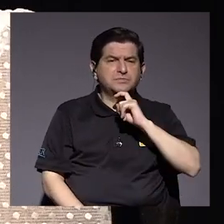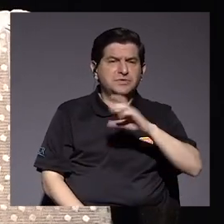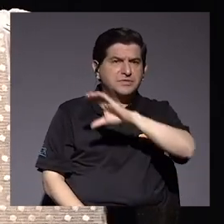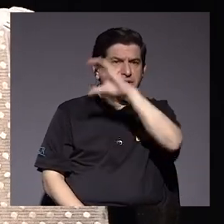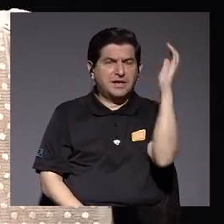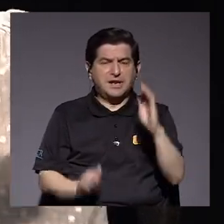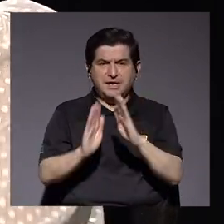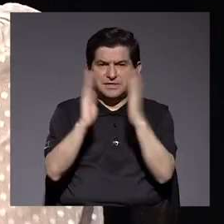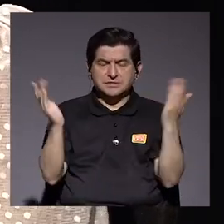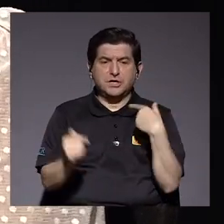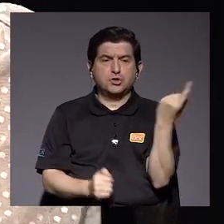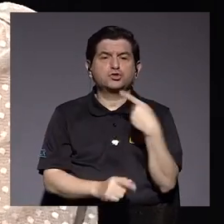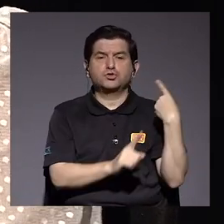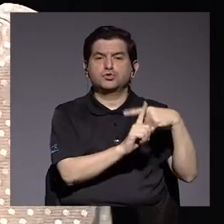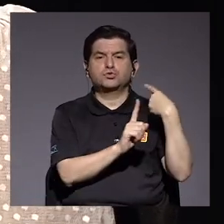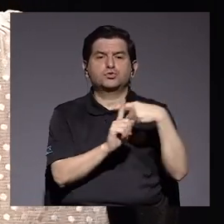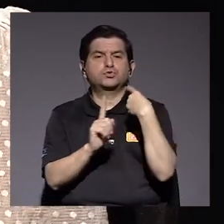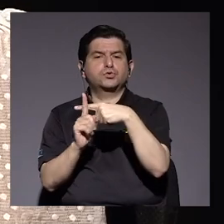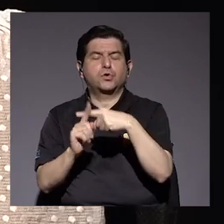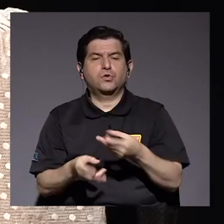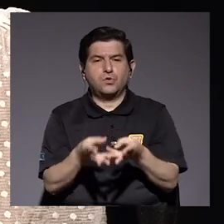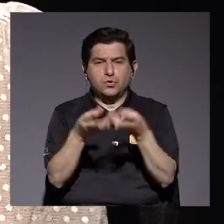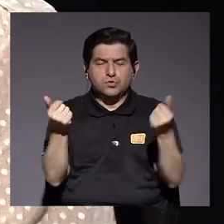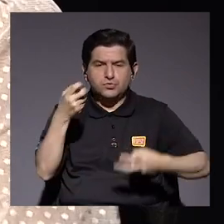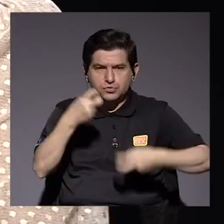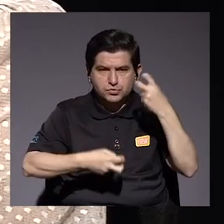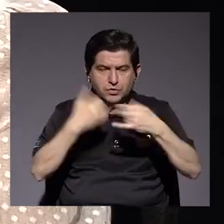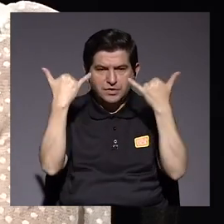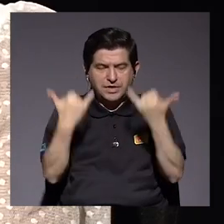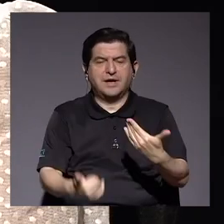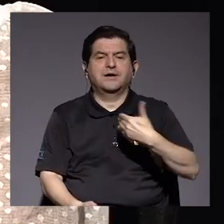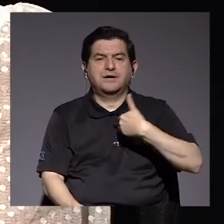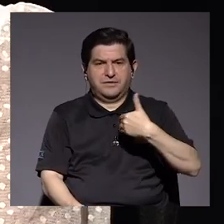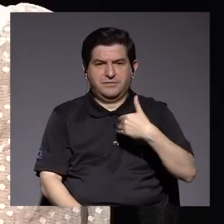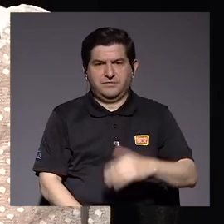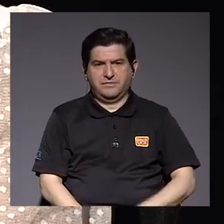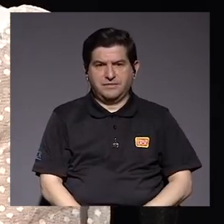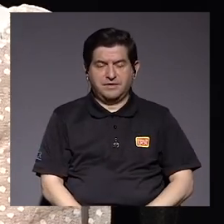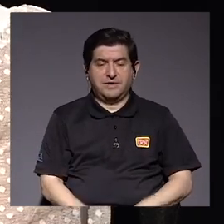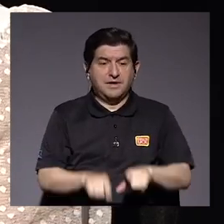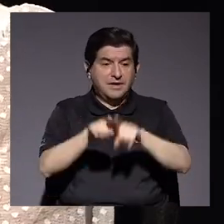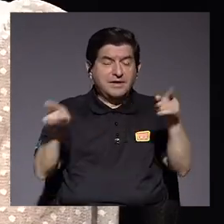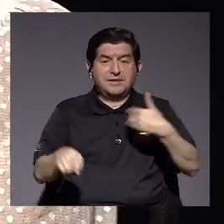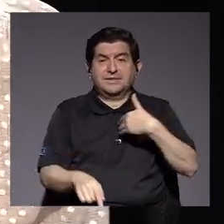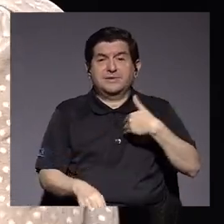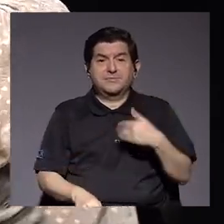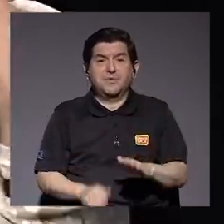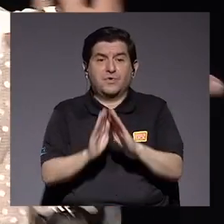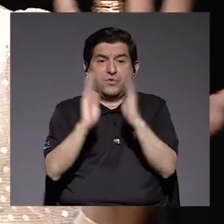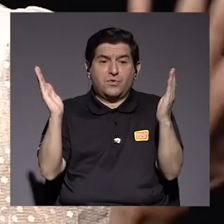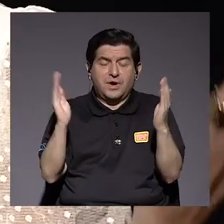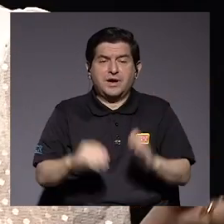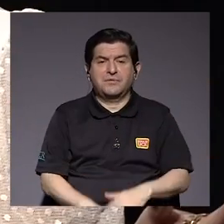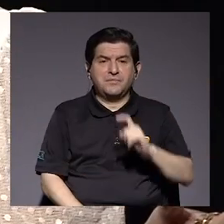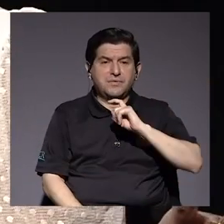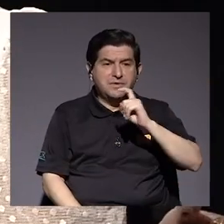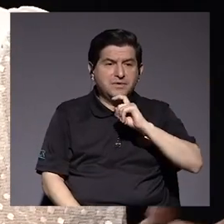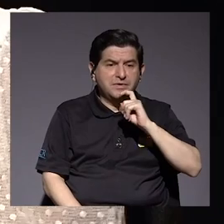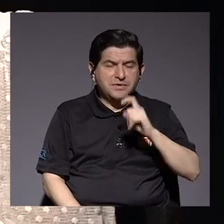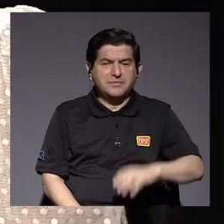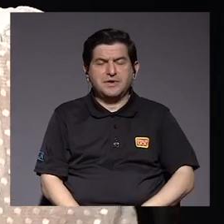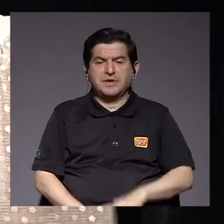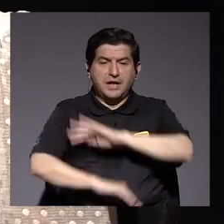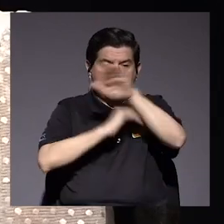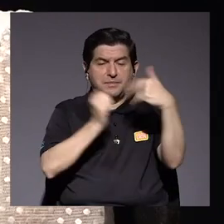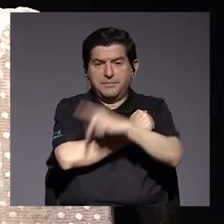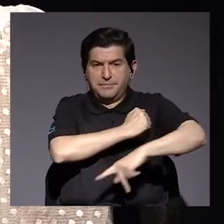minería a cielo abierto únicamente en la zona de Cruzitas para que solucionemos el problema que existe en este momento y tampoco tengamos que abrir la